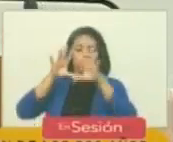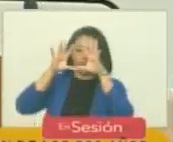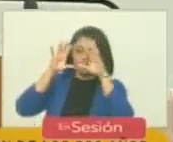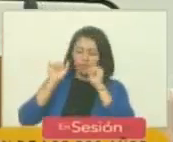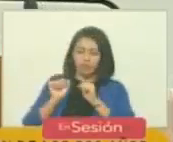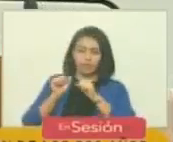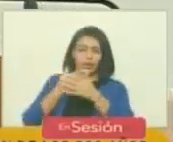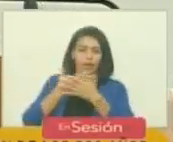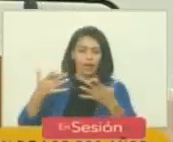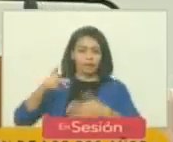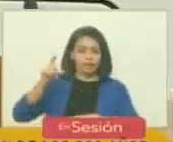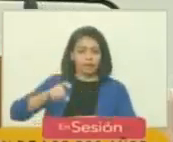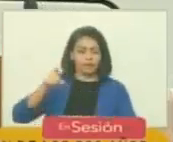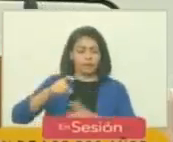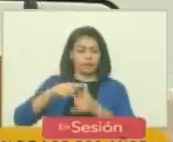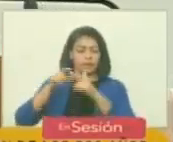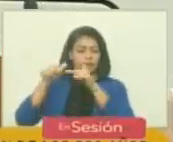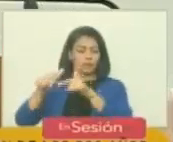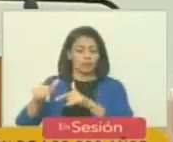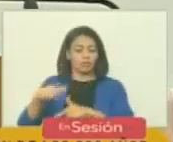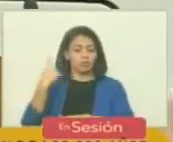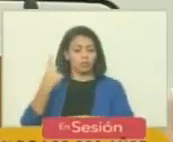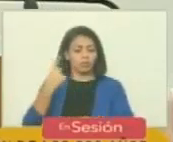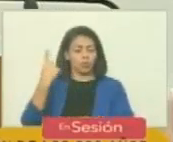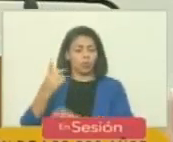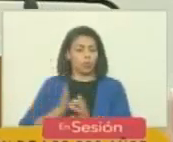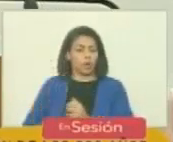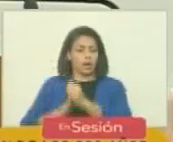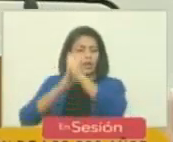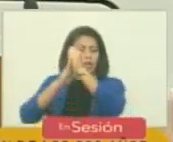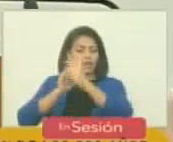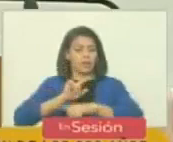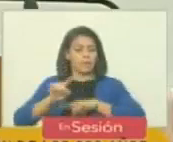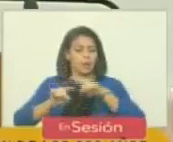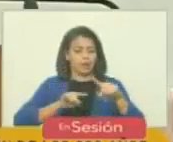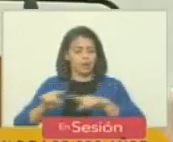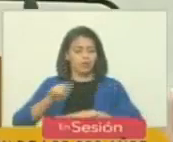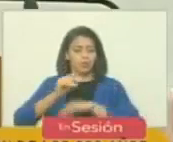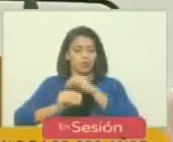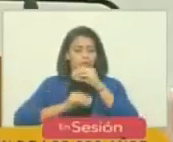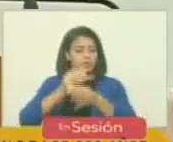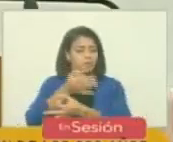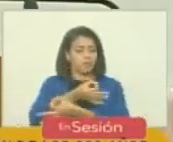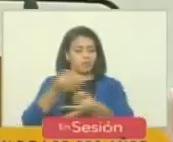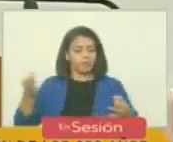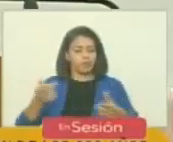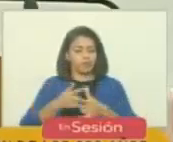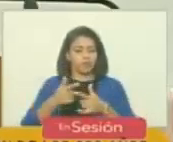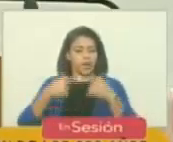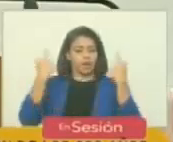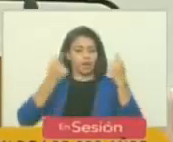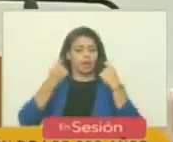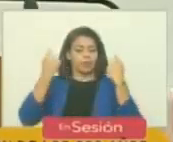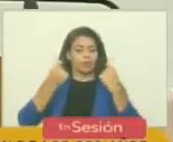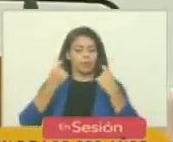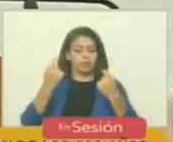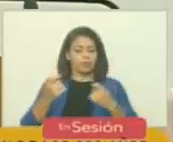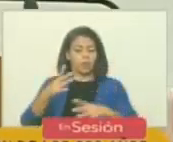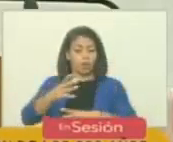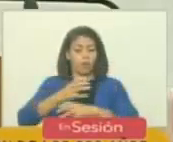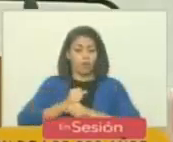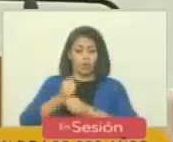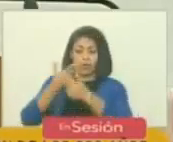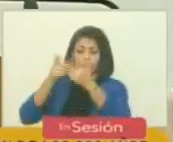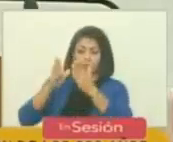que era necesario un solo mando para hacer exitosa esa campaña y confió en